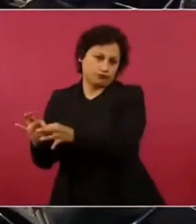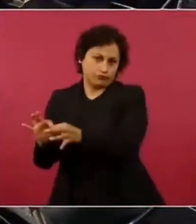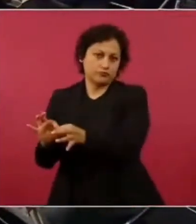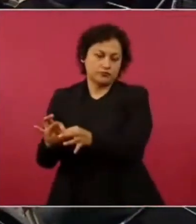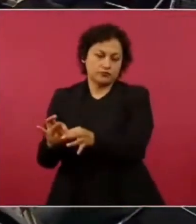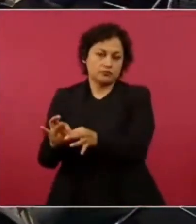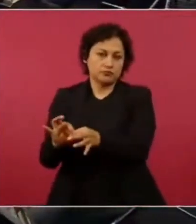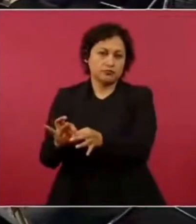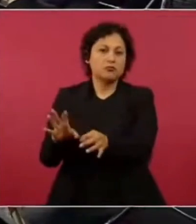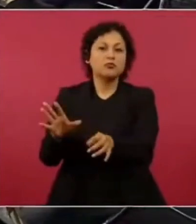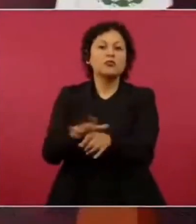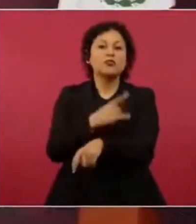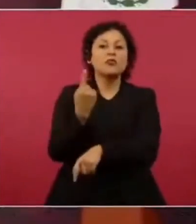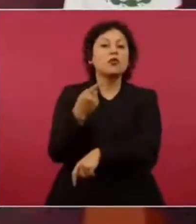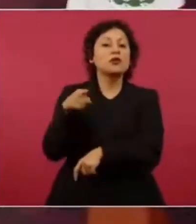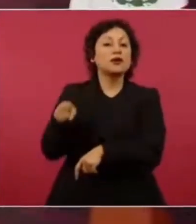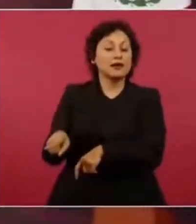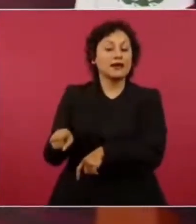rescatarlos.